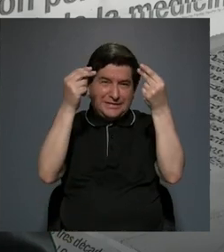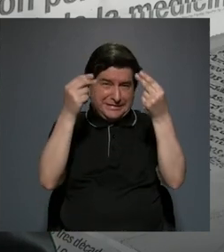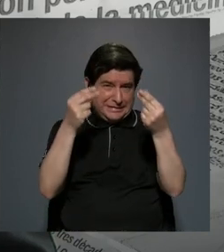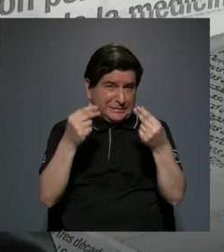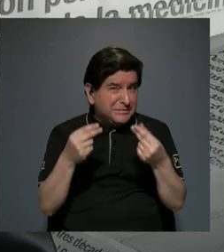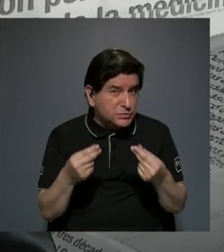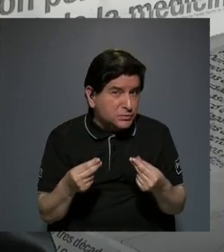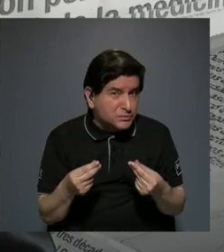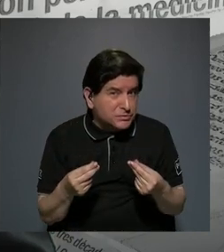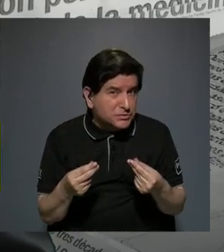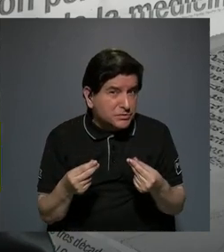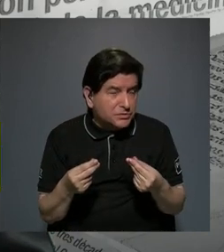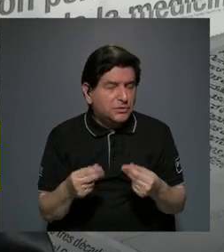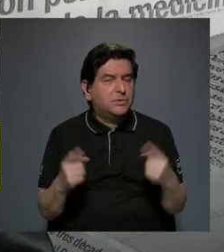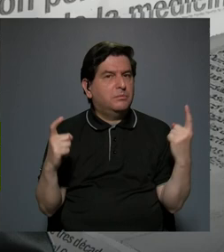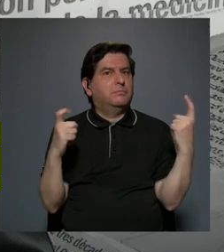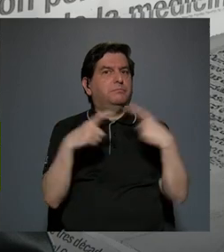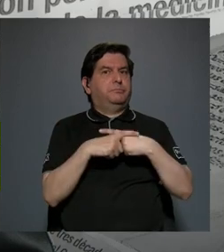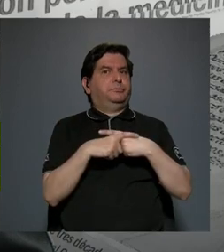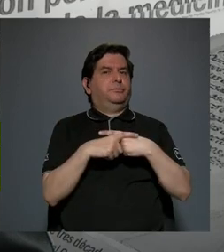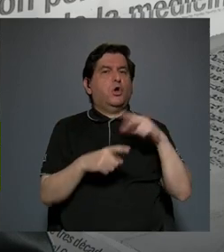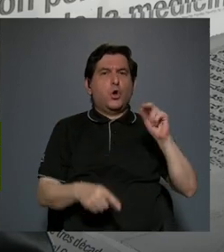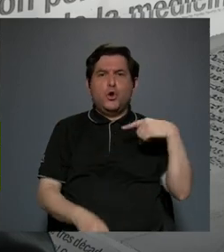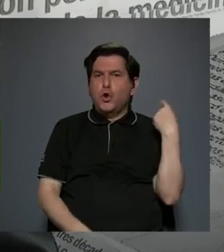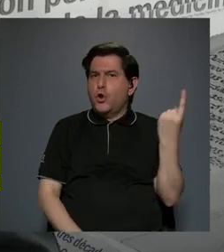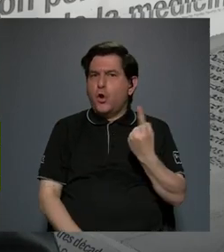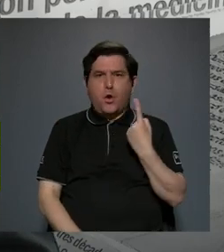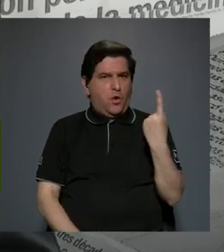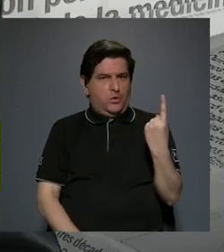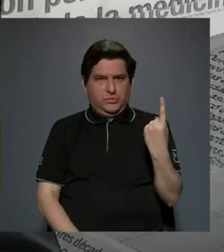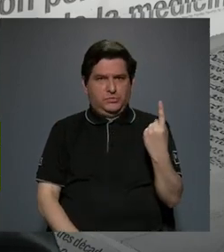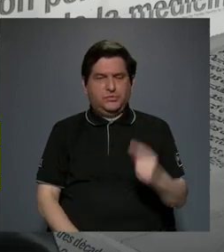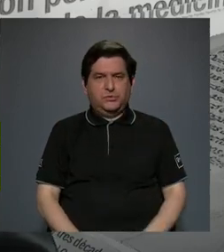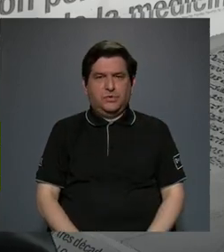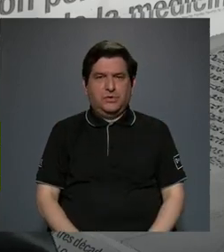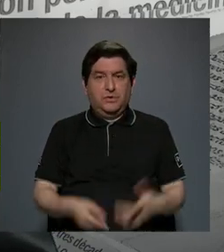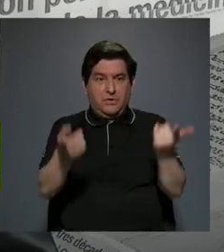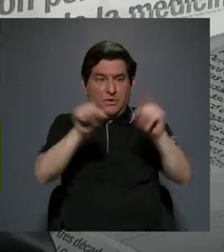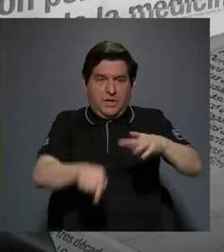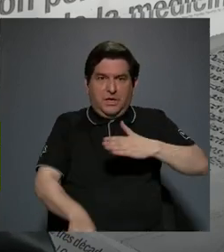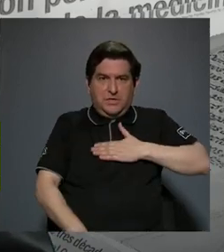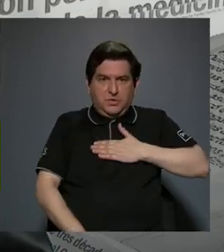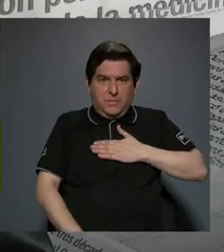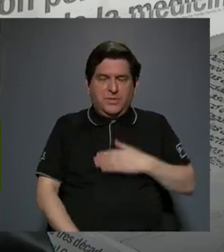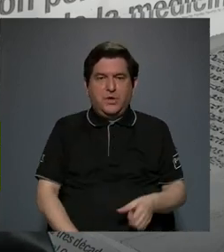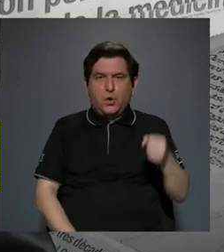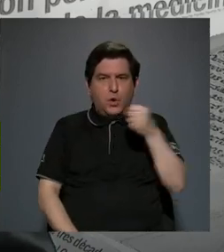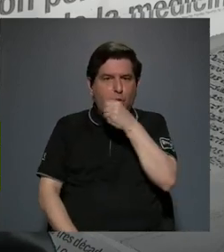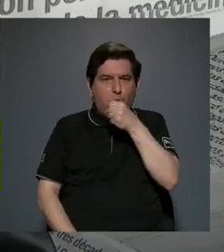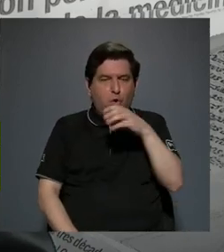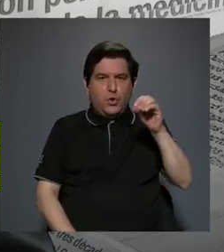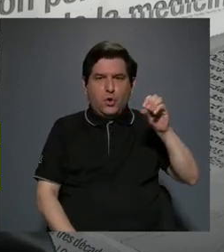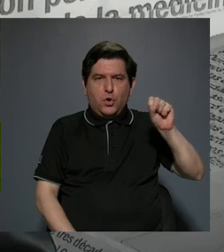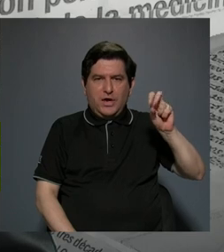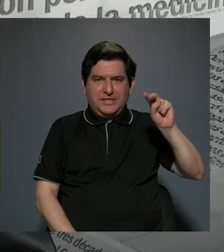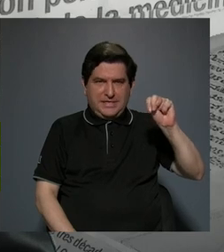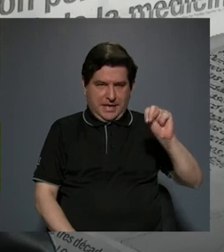presupuestaria es es compleja no solo para digamos para el caso mío del coro sinfónico